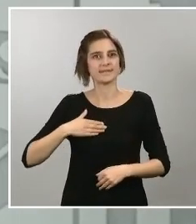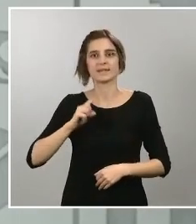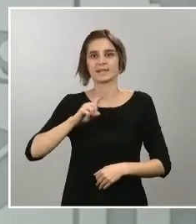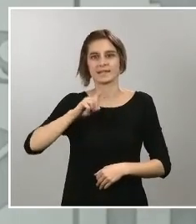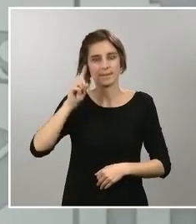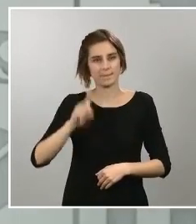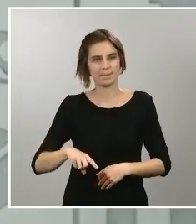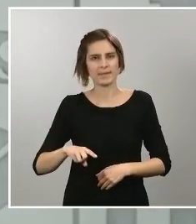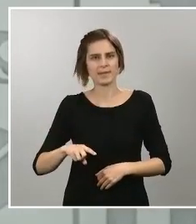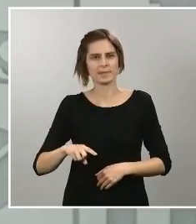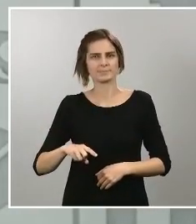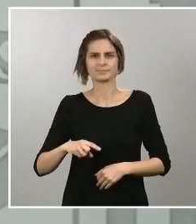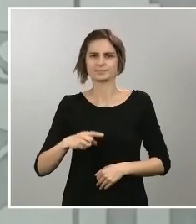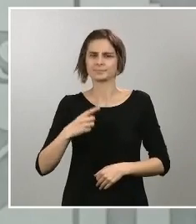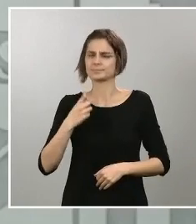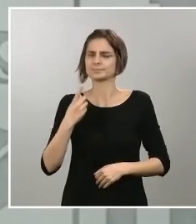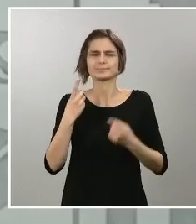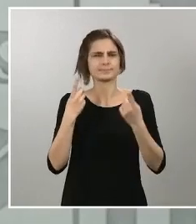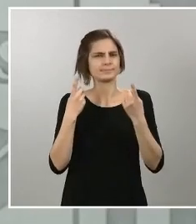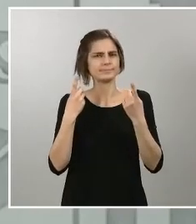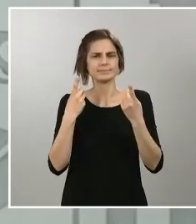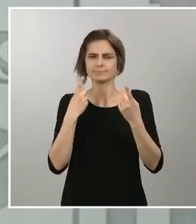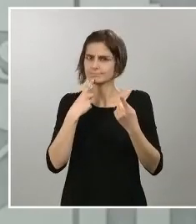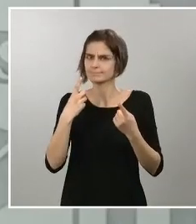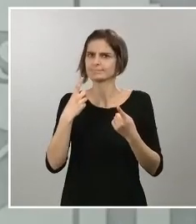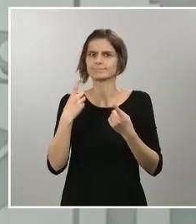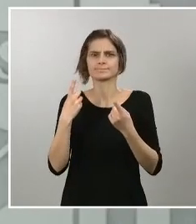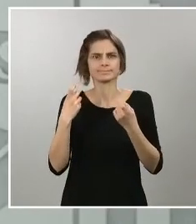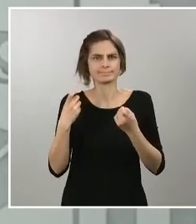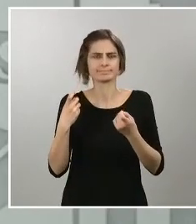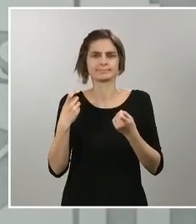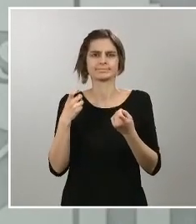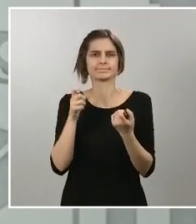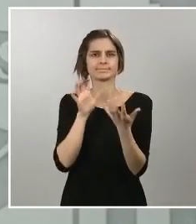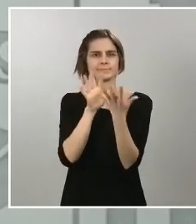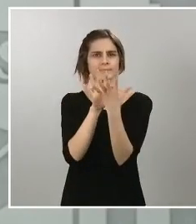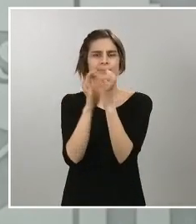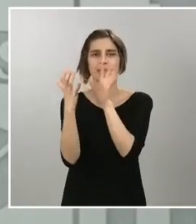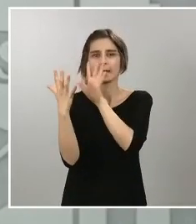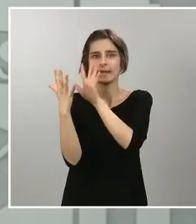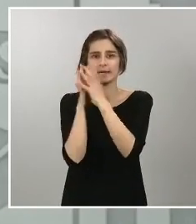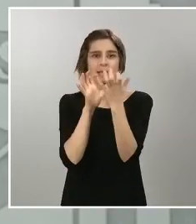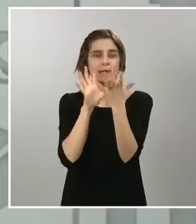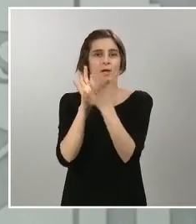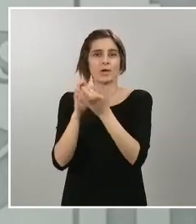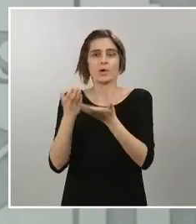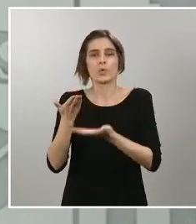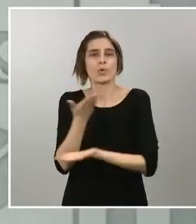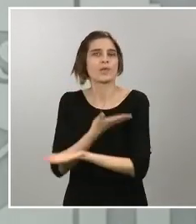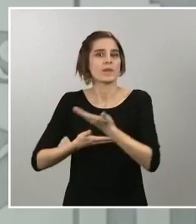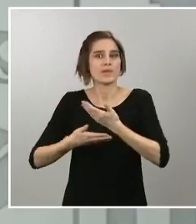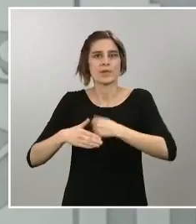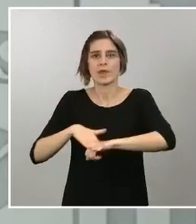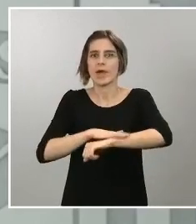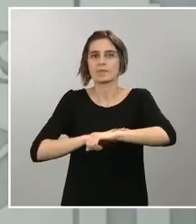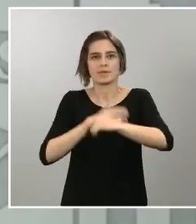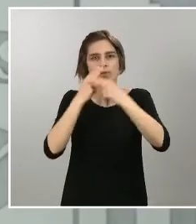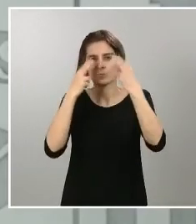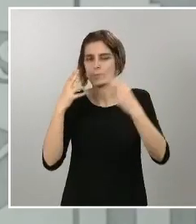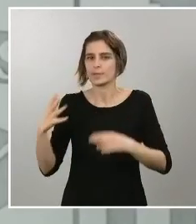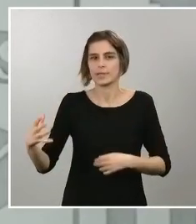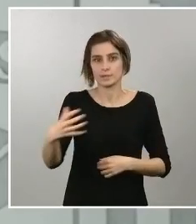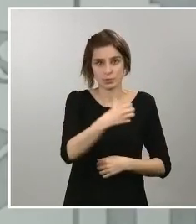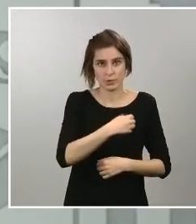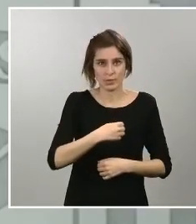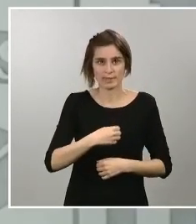necesaria coordinación que se tiene que establecer con el conjunto de las Administraciones Públicas. Para ello, fundamental,